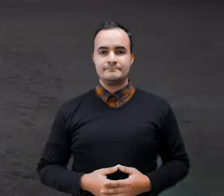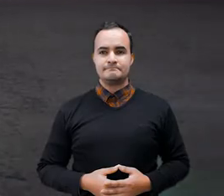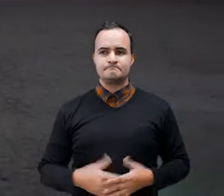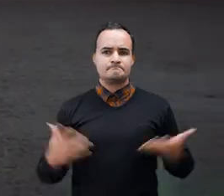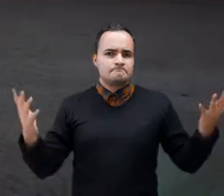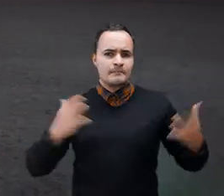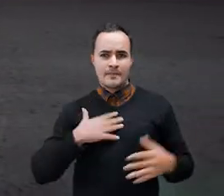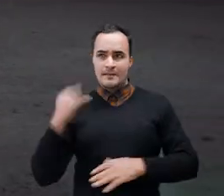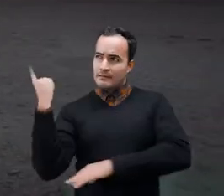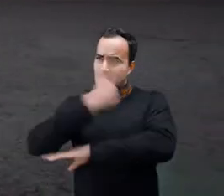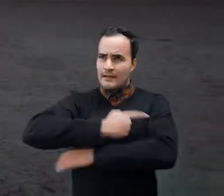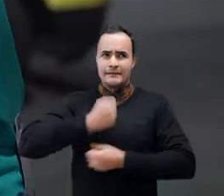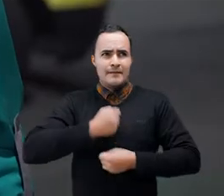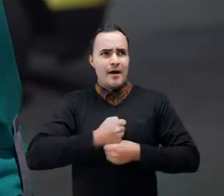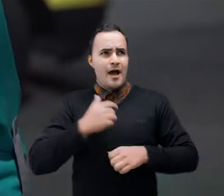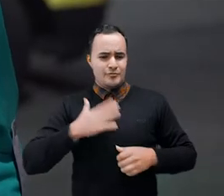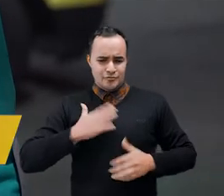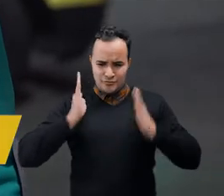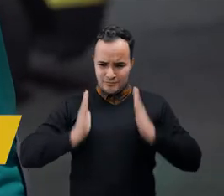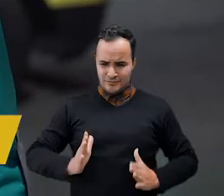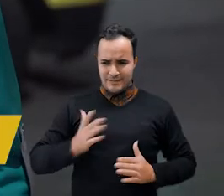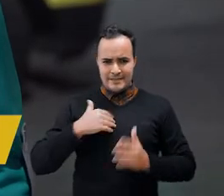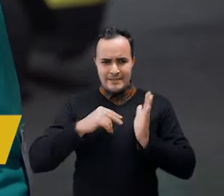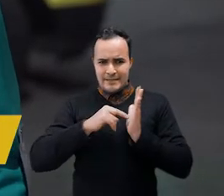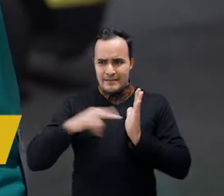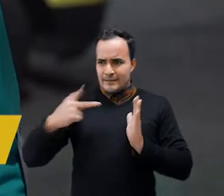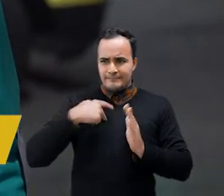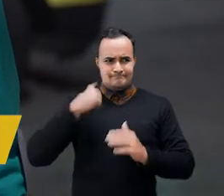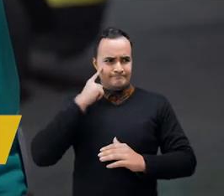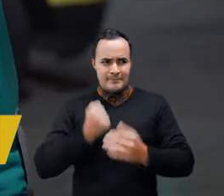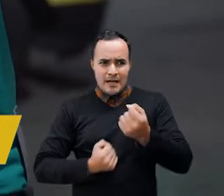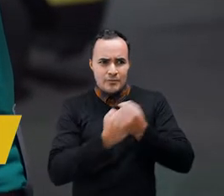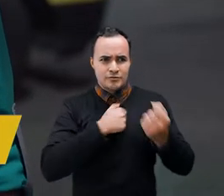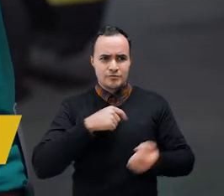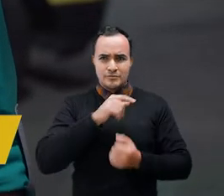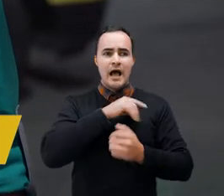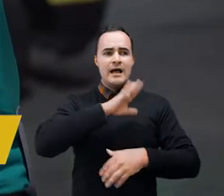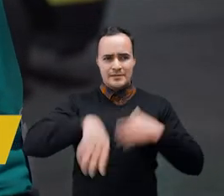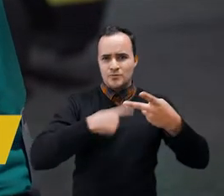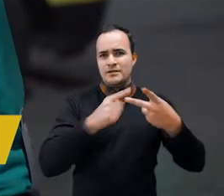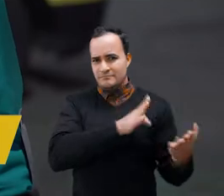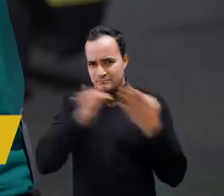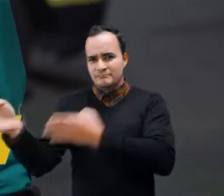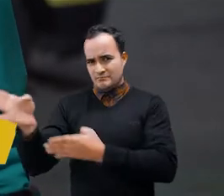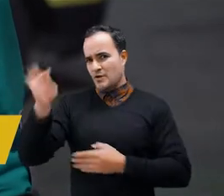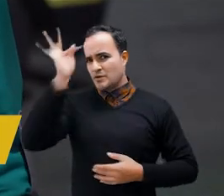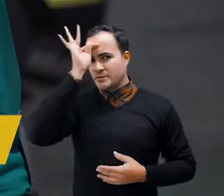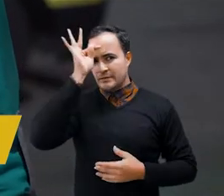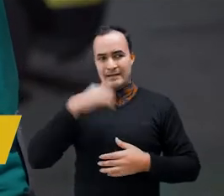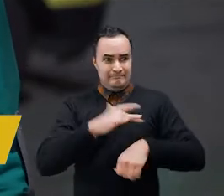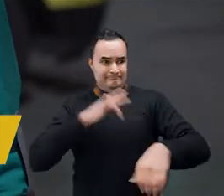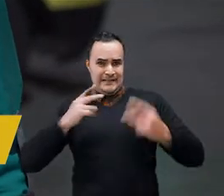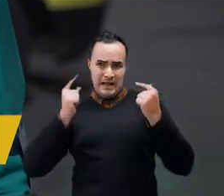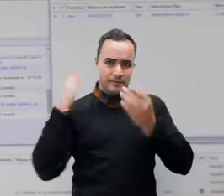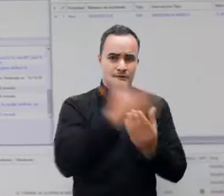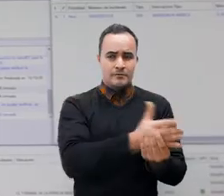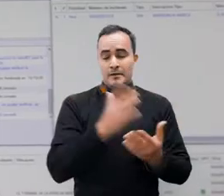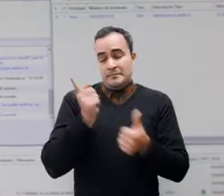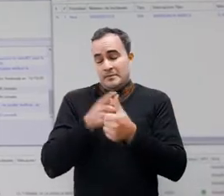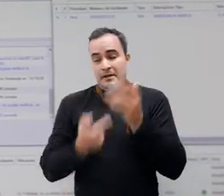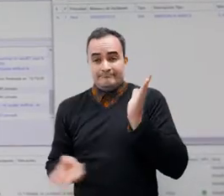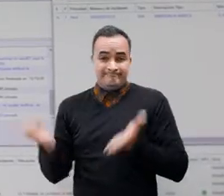Un día de una APH en particular es levantarse con la mejor actitud,